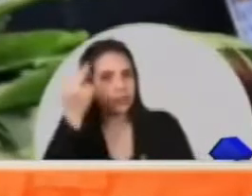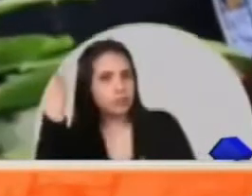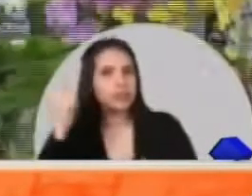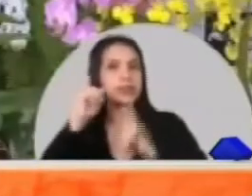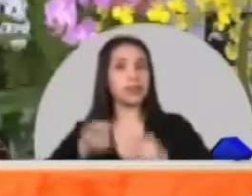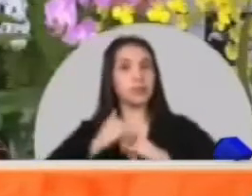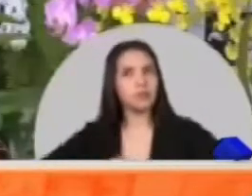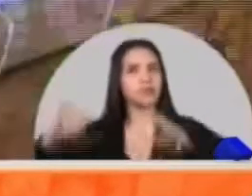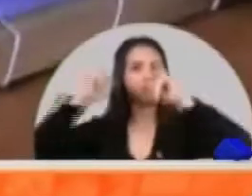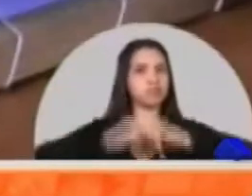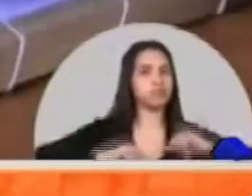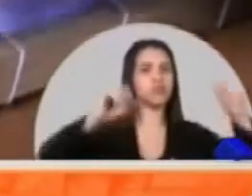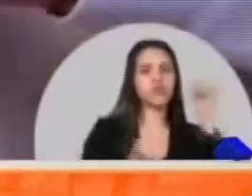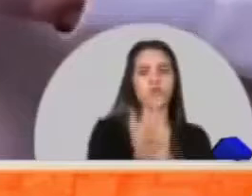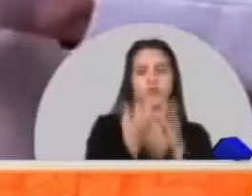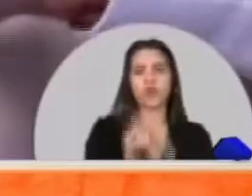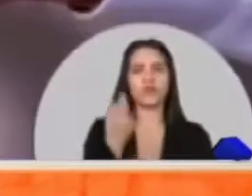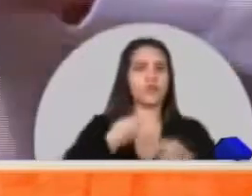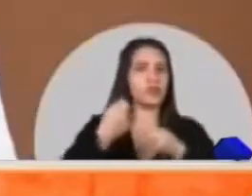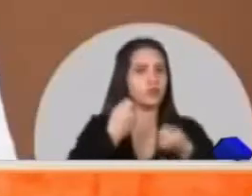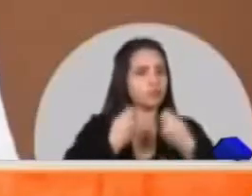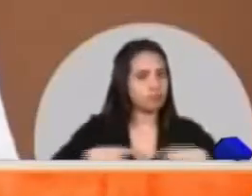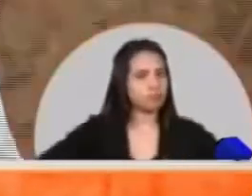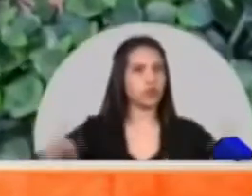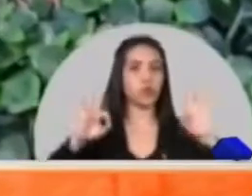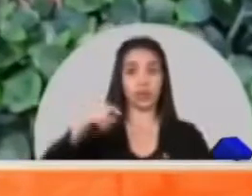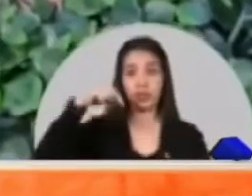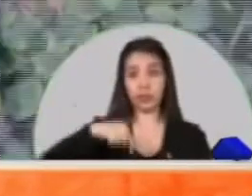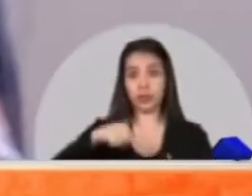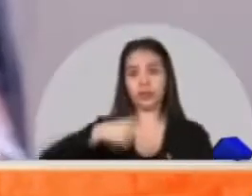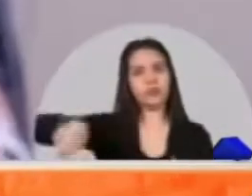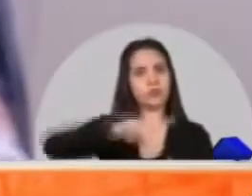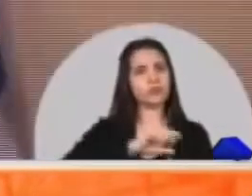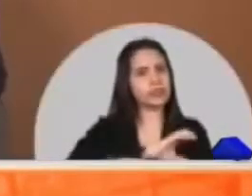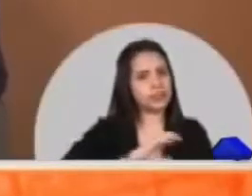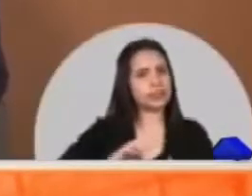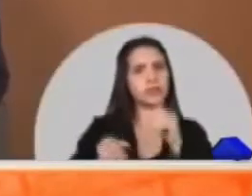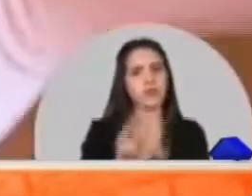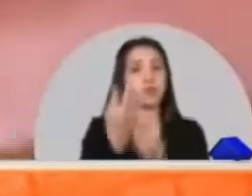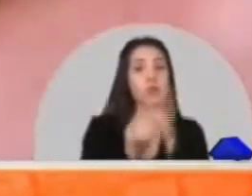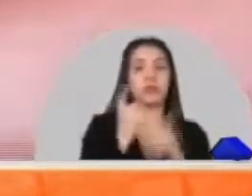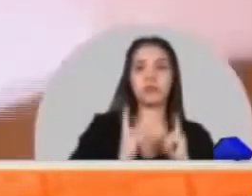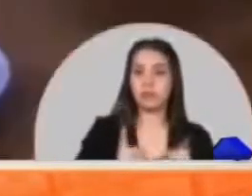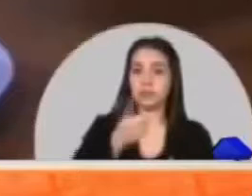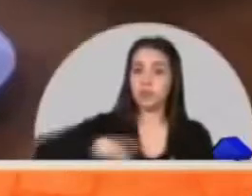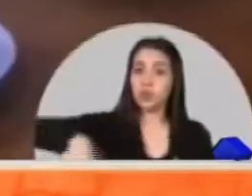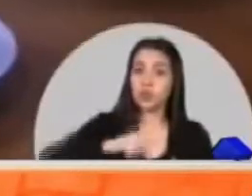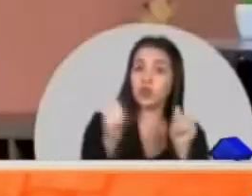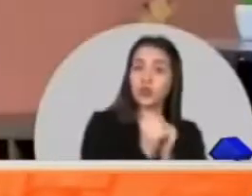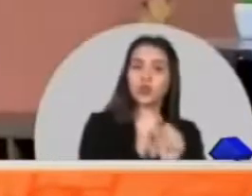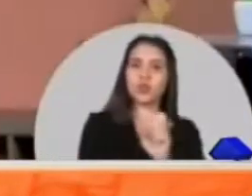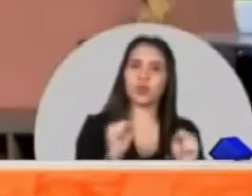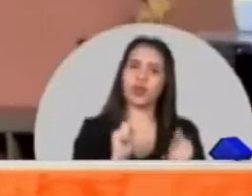ayudar a las personas afectadas por la pandemia del COVID-19. Y se trata de un programa que será emitido por redes sociales